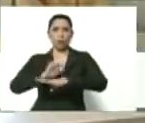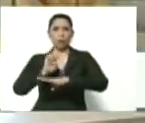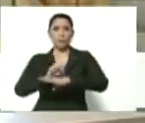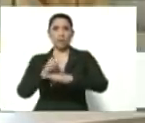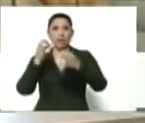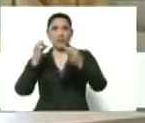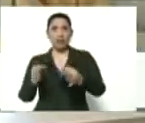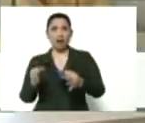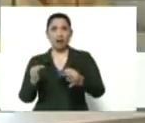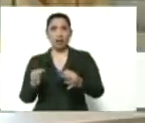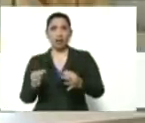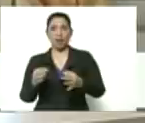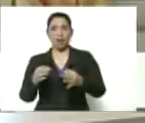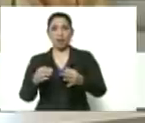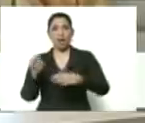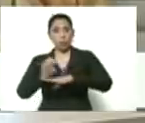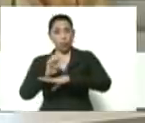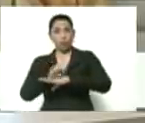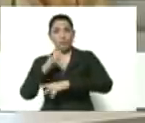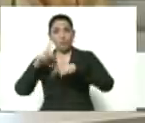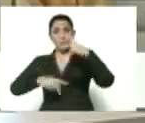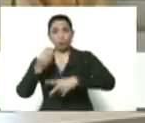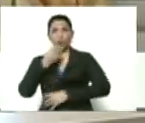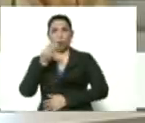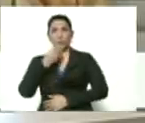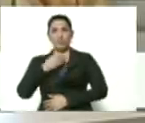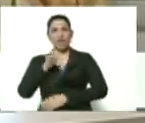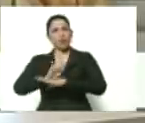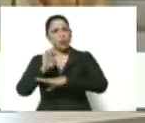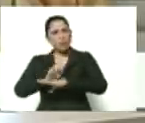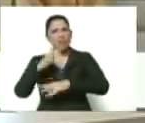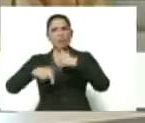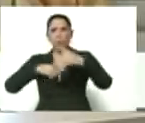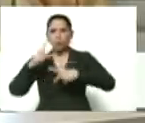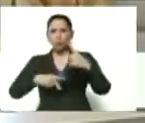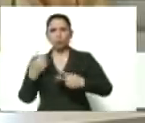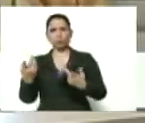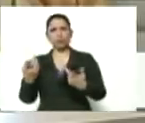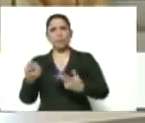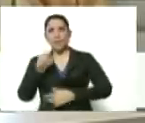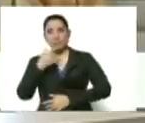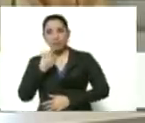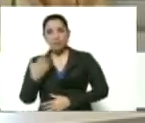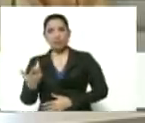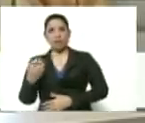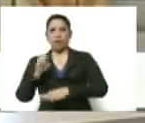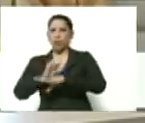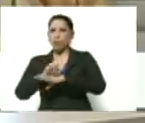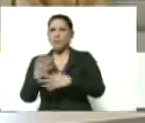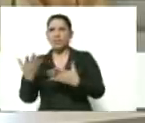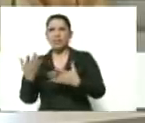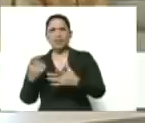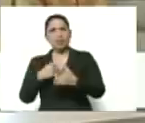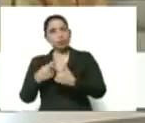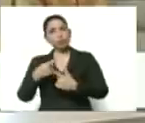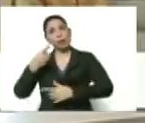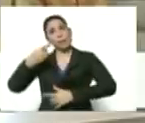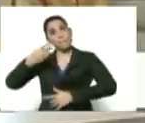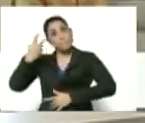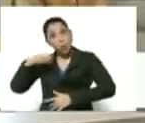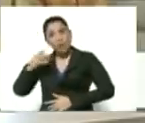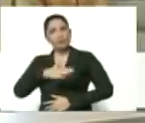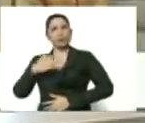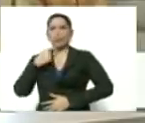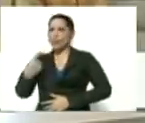la economía que produce el alimento, la economía que produce las medicinas. Por eso yo digo, desde Venezuela,